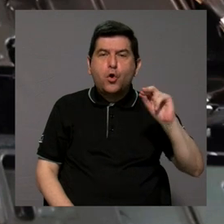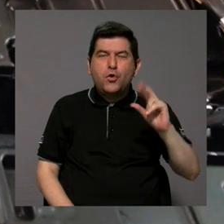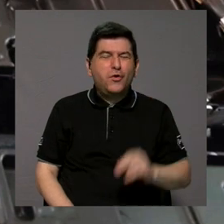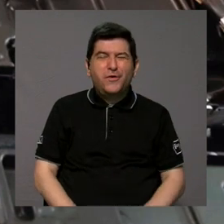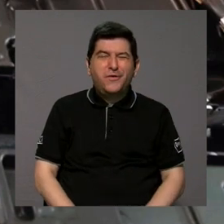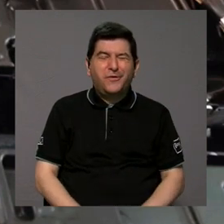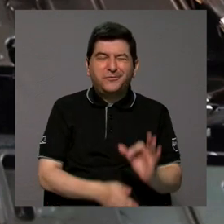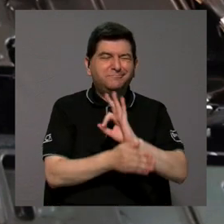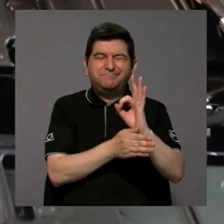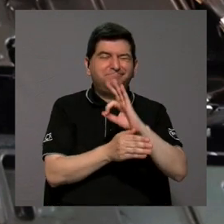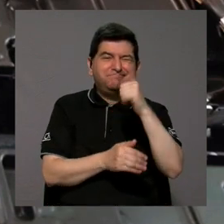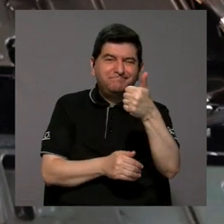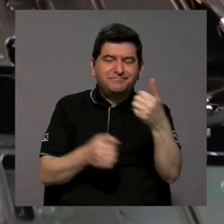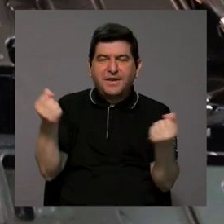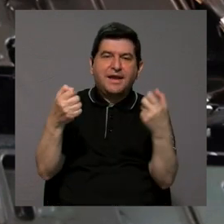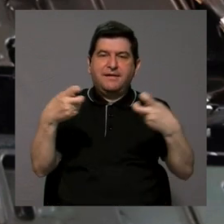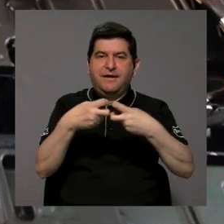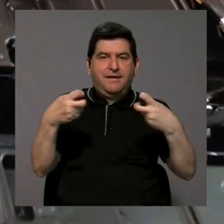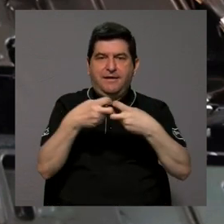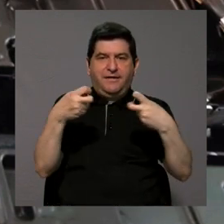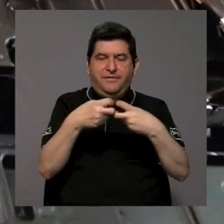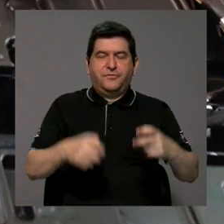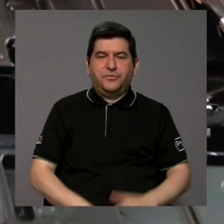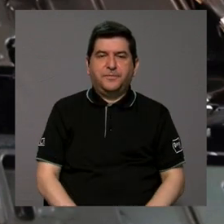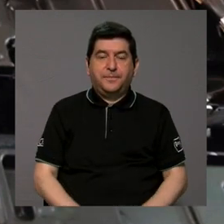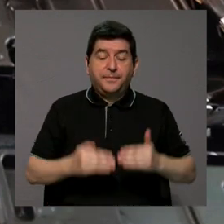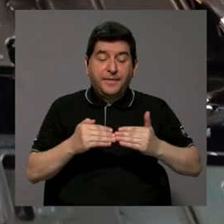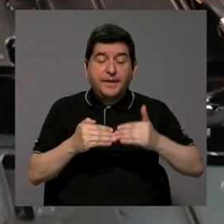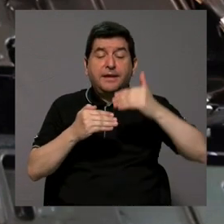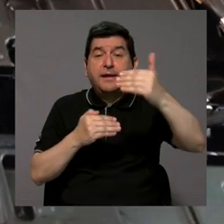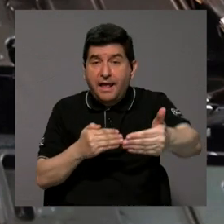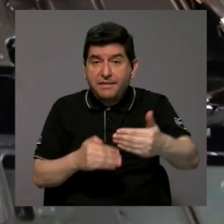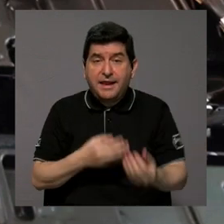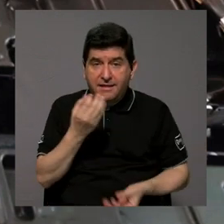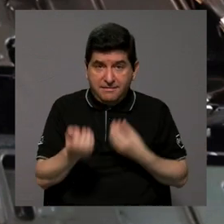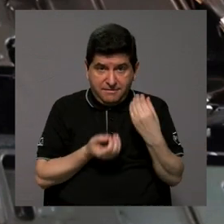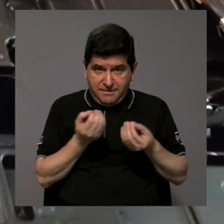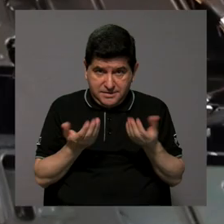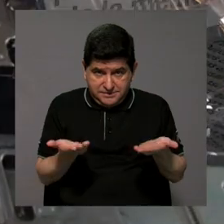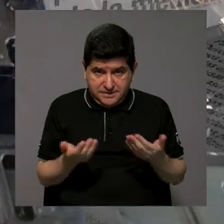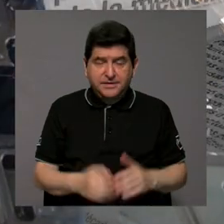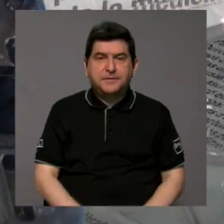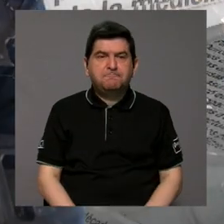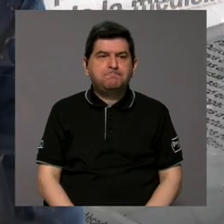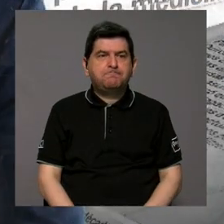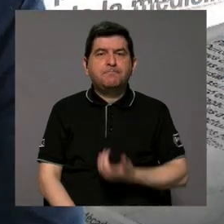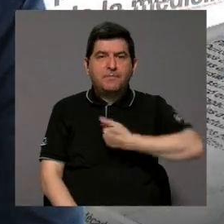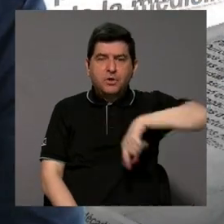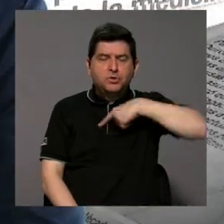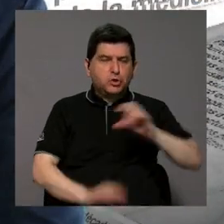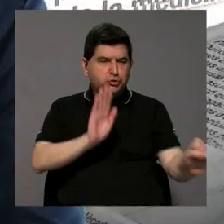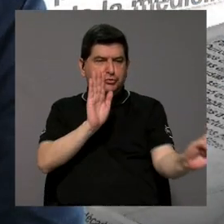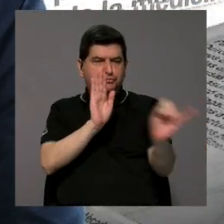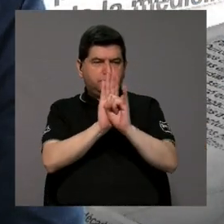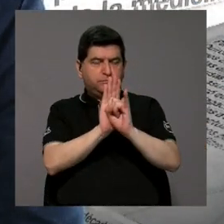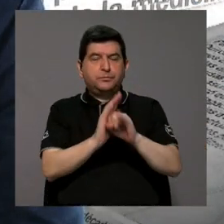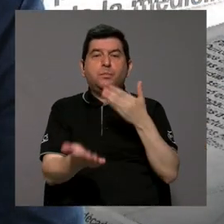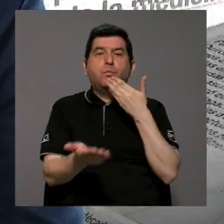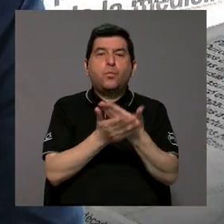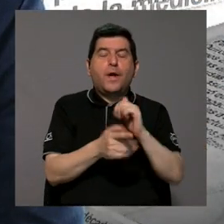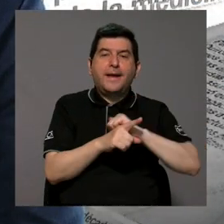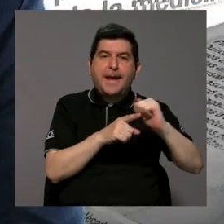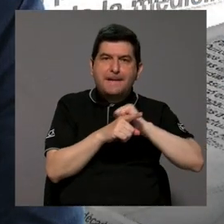ser utilizados en los carros eléctricos? Entonces, a partir de eso, lo que hicimos fue buscar o identificar esas buenas